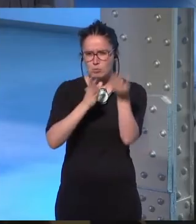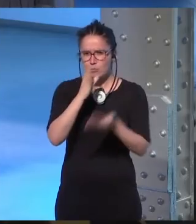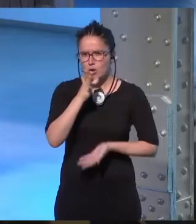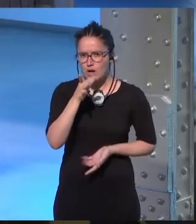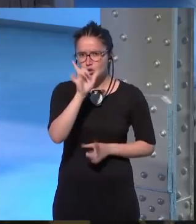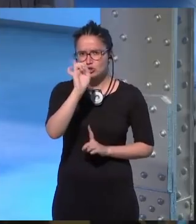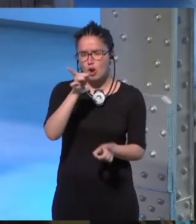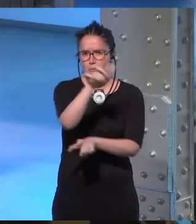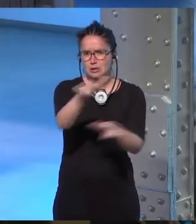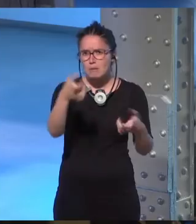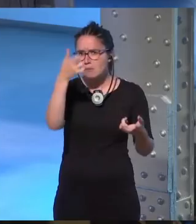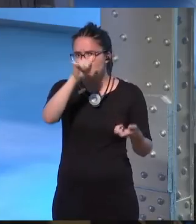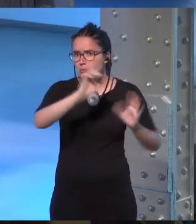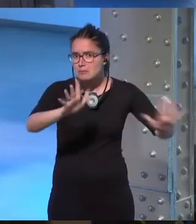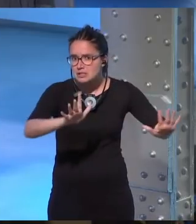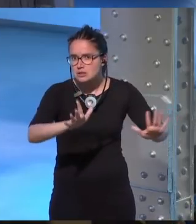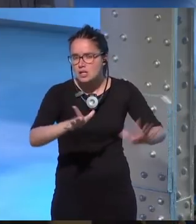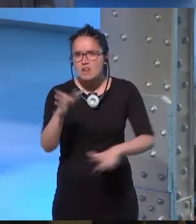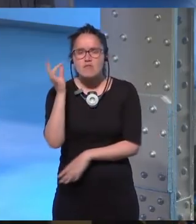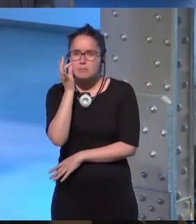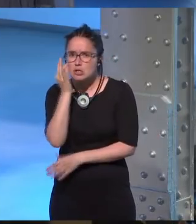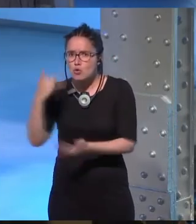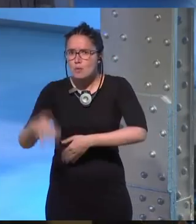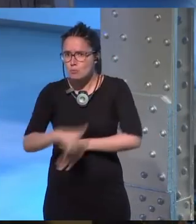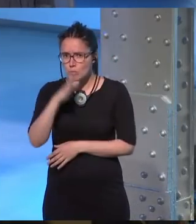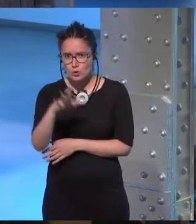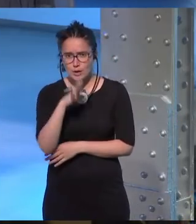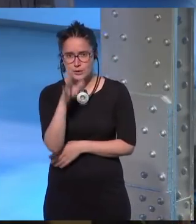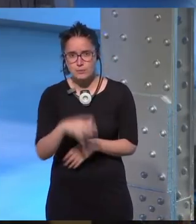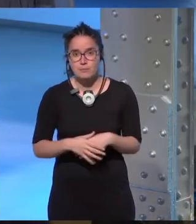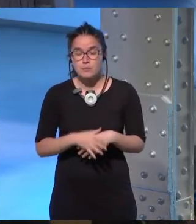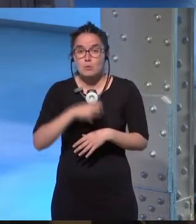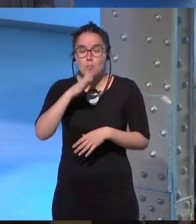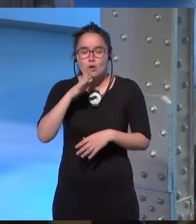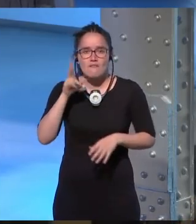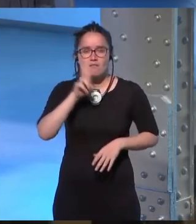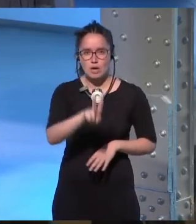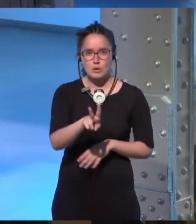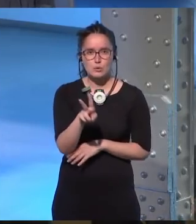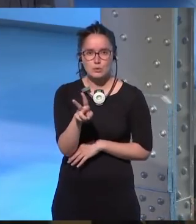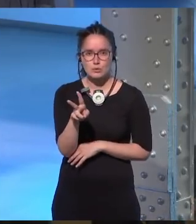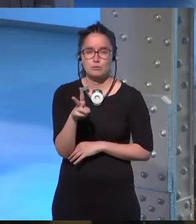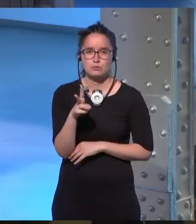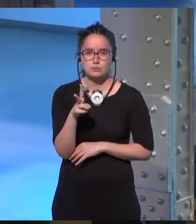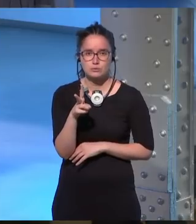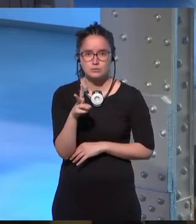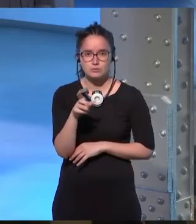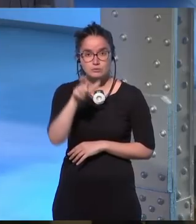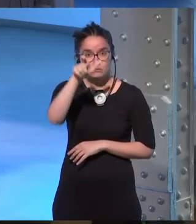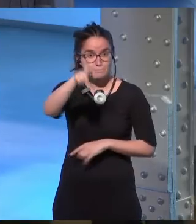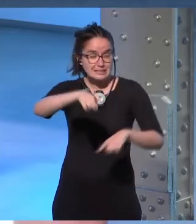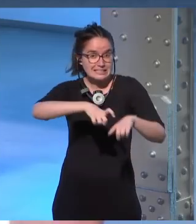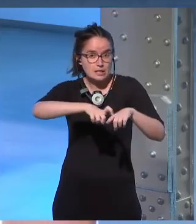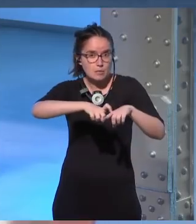qué solo personajes masculinos? ¿Por qué no personajes femeninos también? ¿Por qué solo veo a este